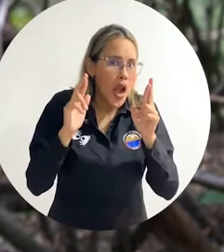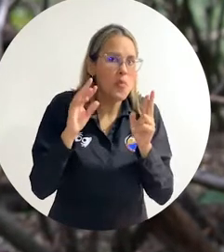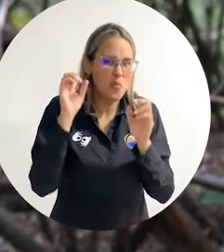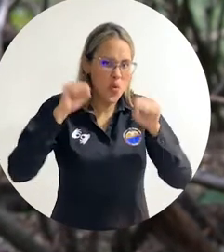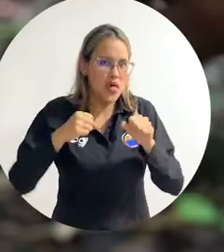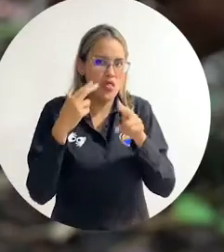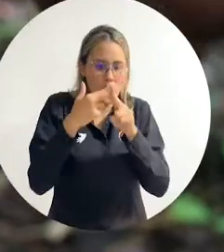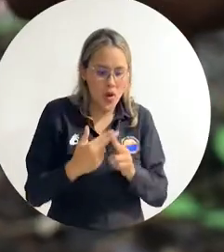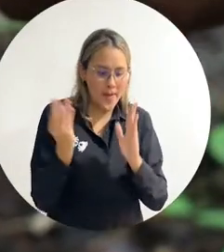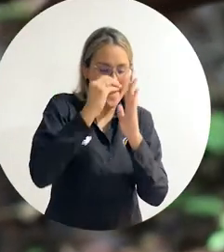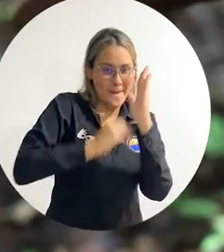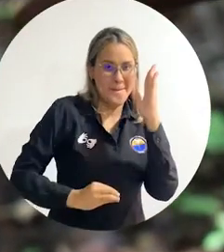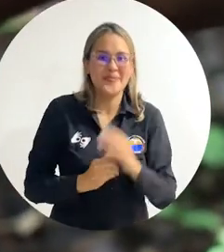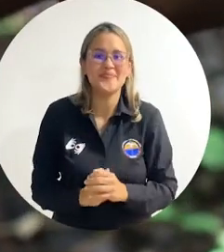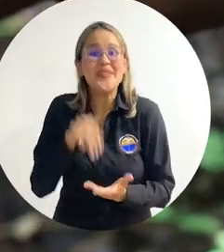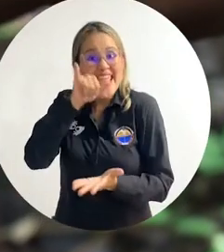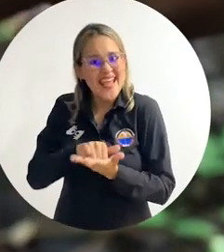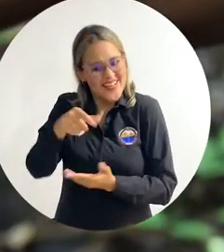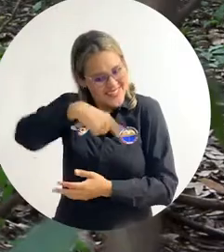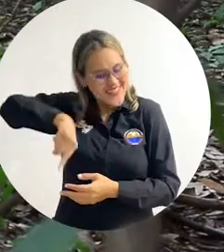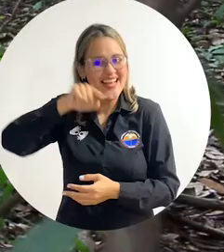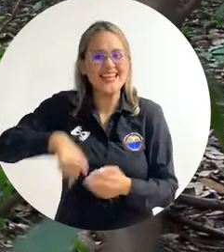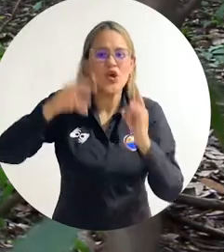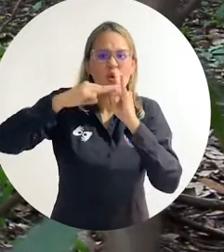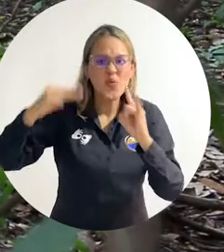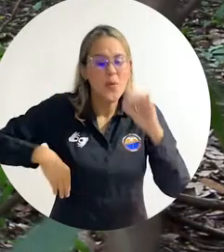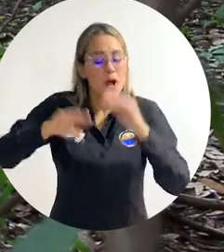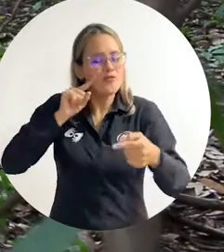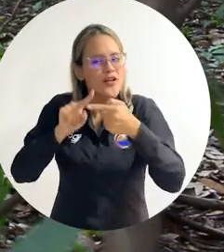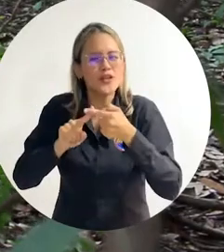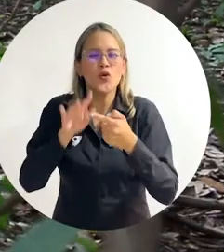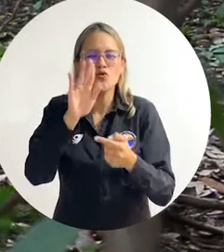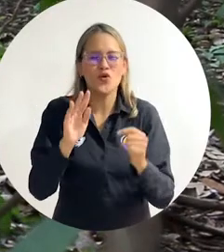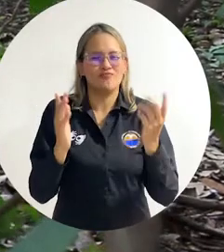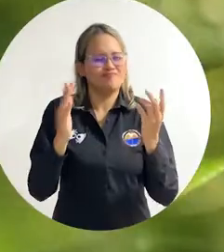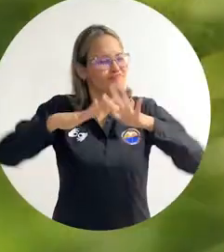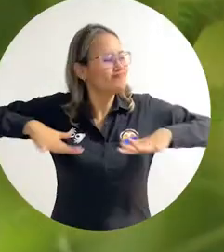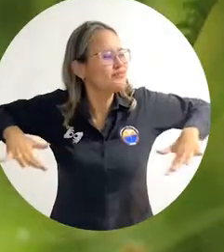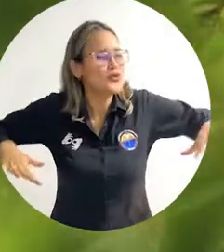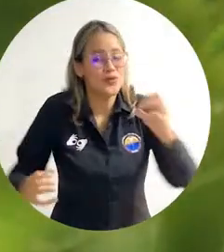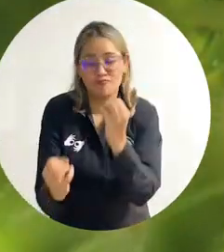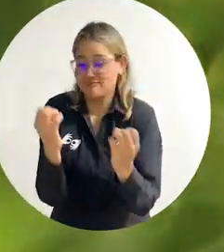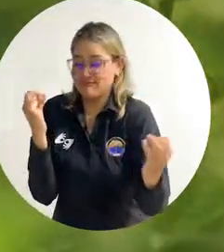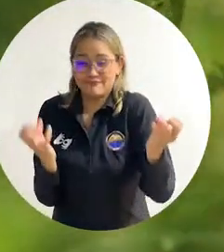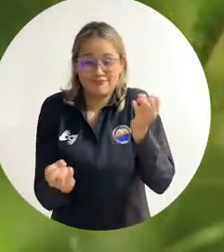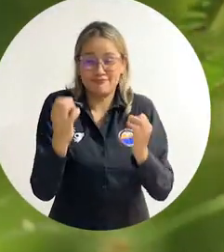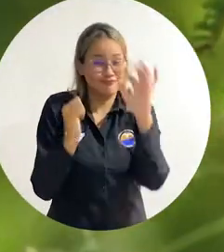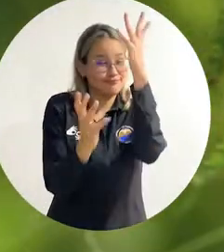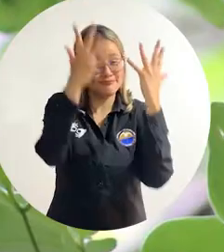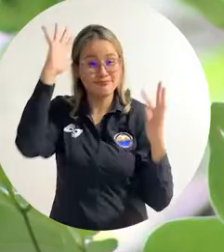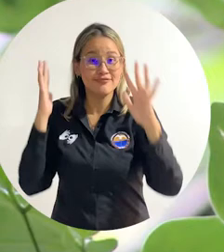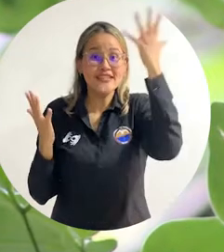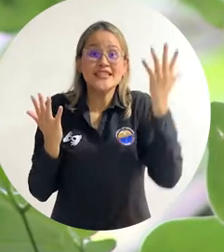puedan quedar registradas. Con esta investigación, Uri Magdalena da muestra de la importancia de conservar un área verde al interior del casco urbano, además de